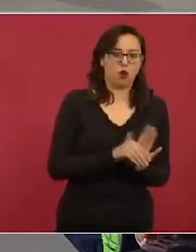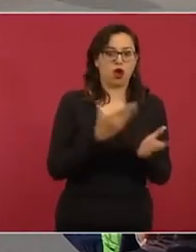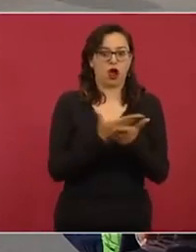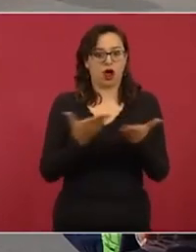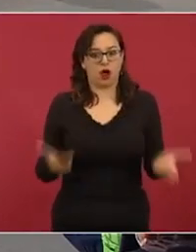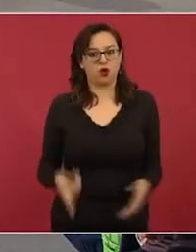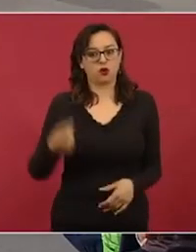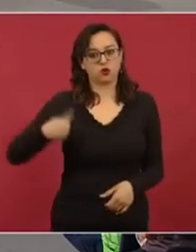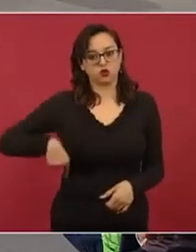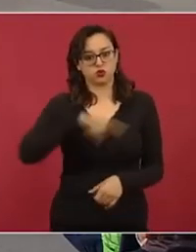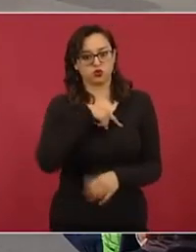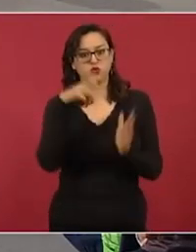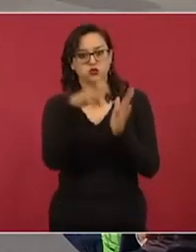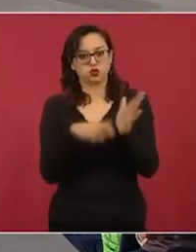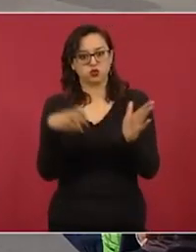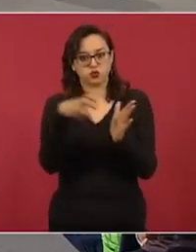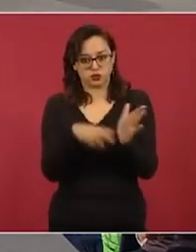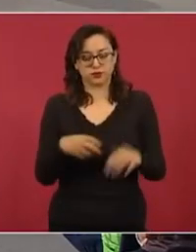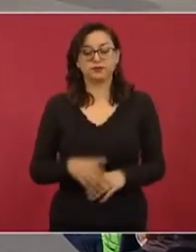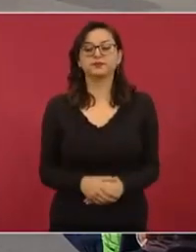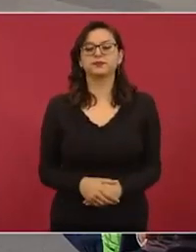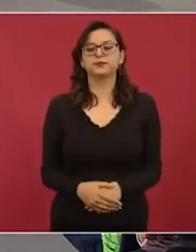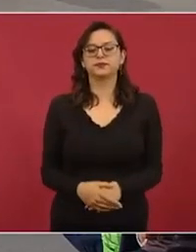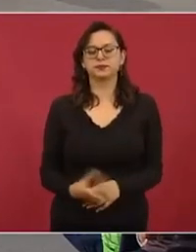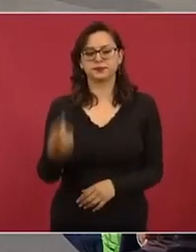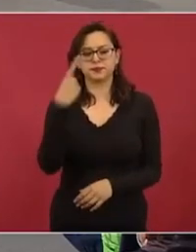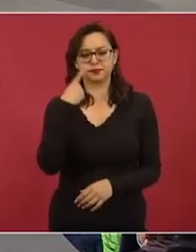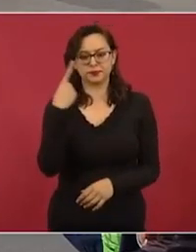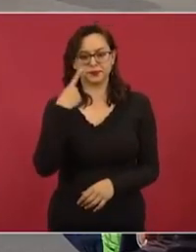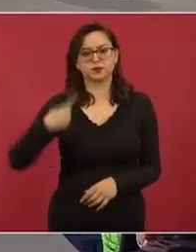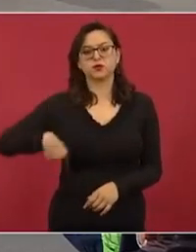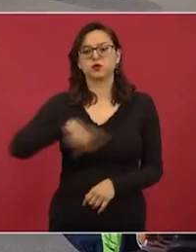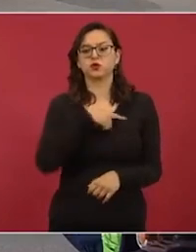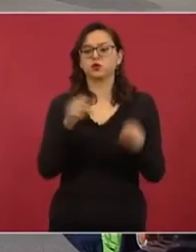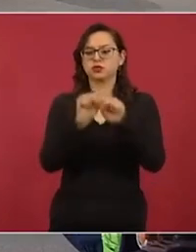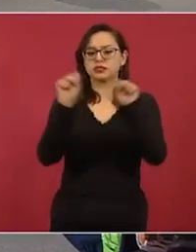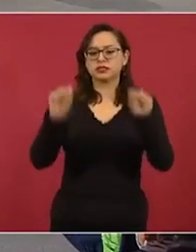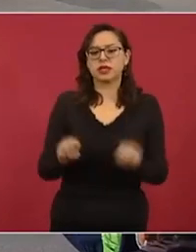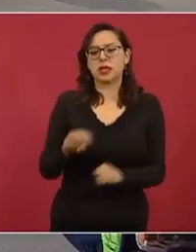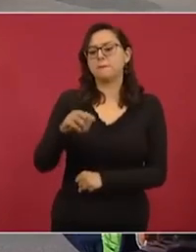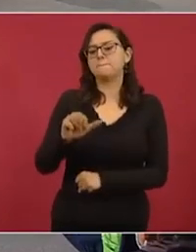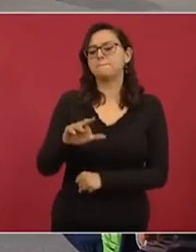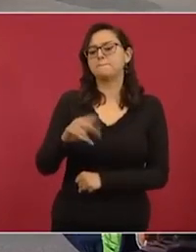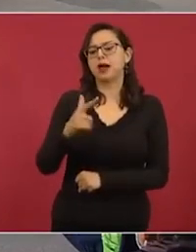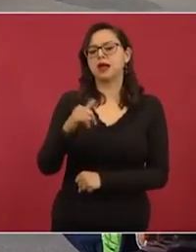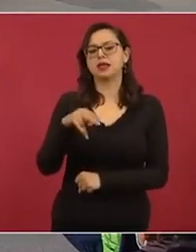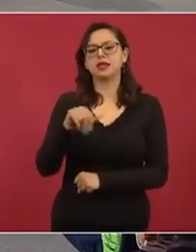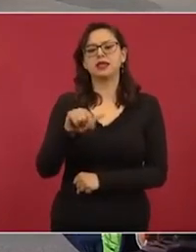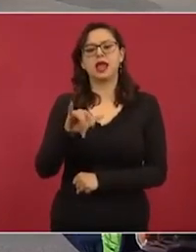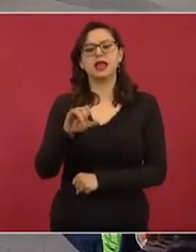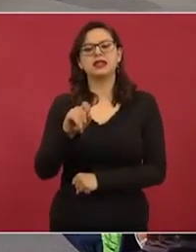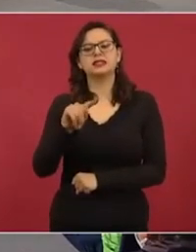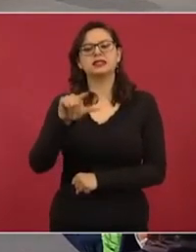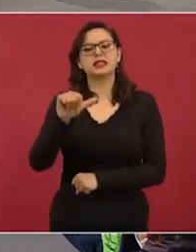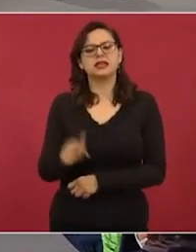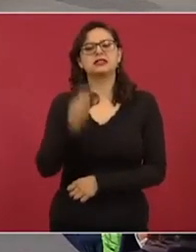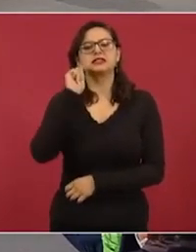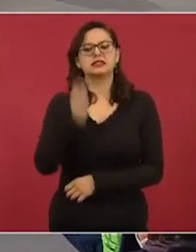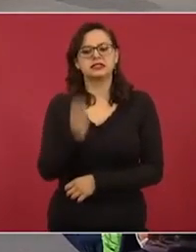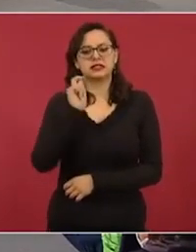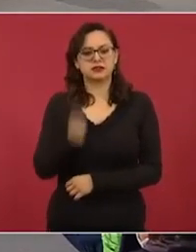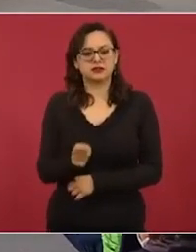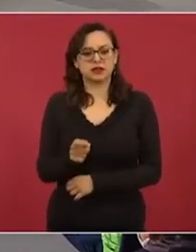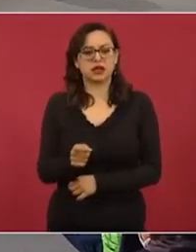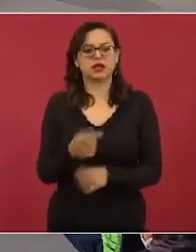... nuestro sistema de la luz. Nosotros tenemos un sistema que se llama sistema marginalista. Marginalista es, entran primero